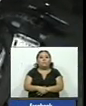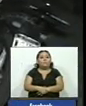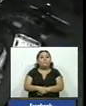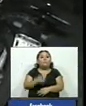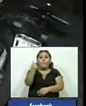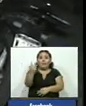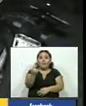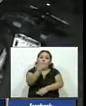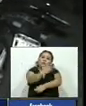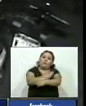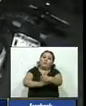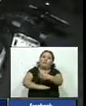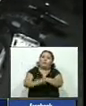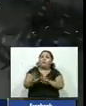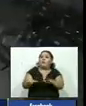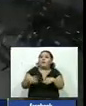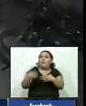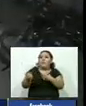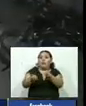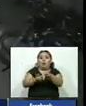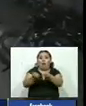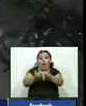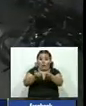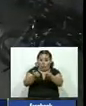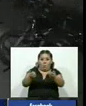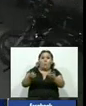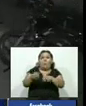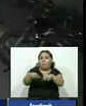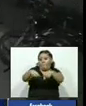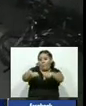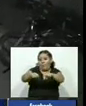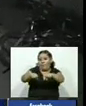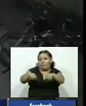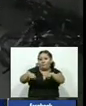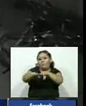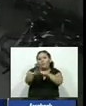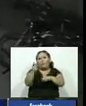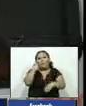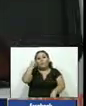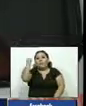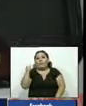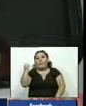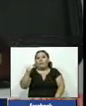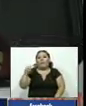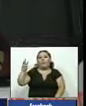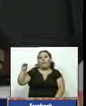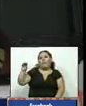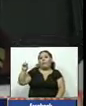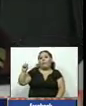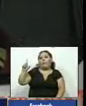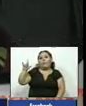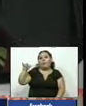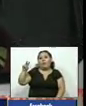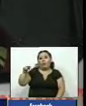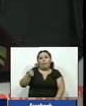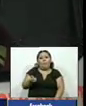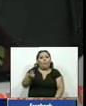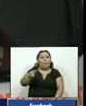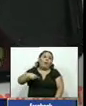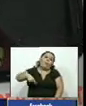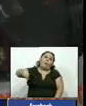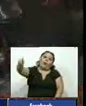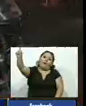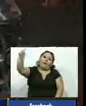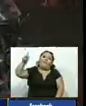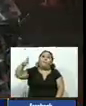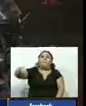una persona resultó lesionada después del choque de dos motocicletas en la parada conocida como el Molino en la entrada Popotlán en el municipio